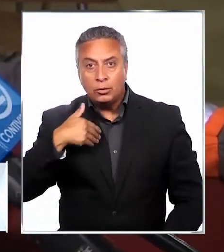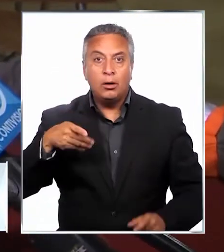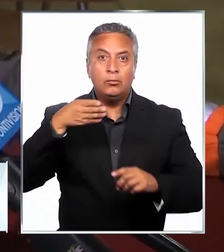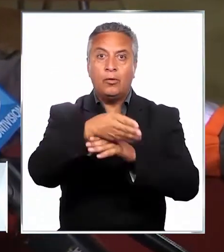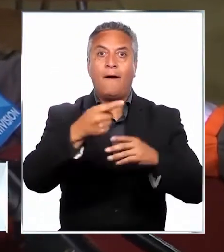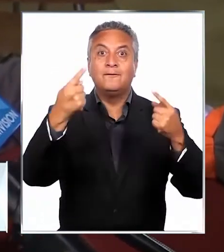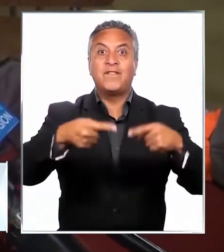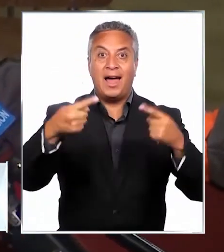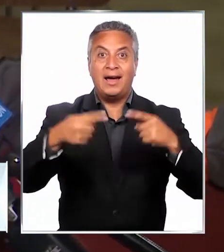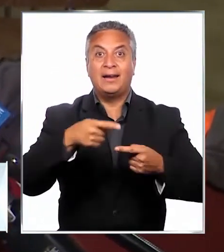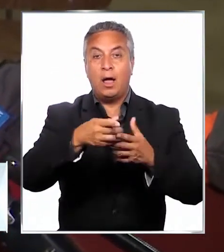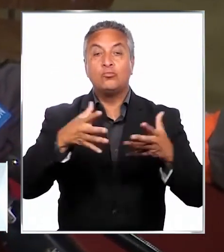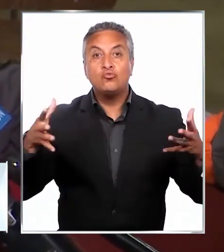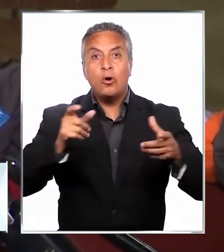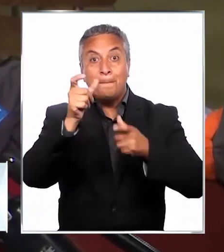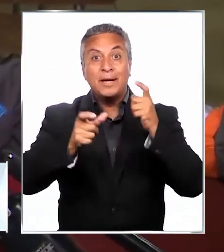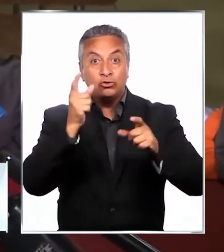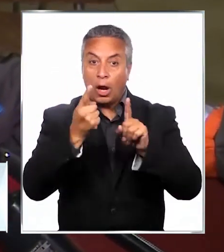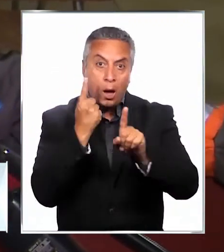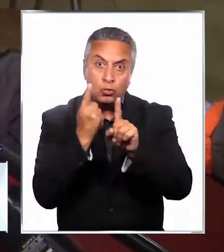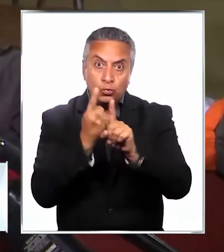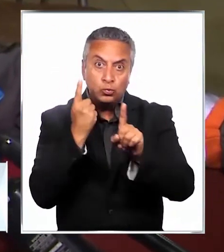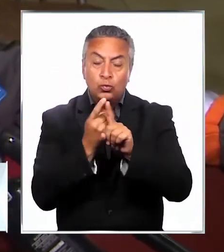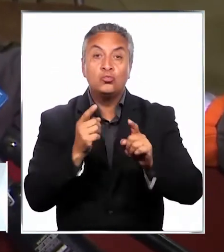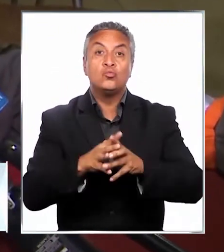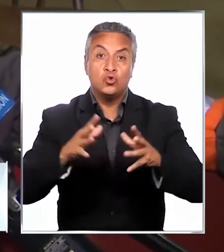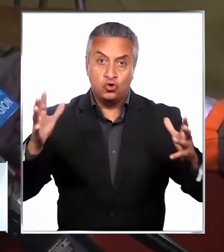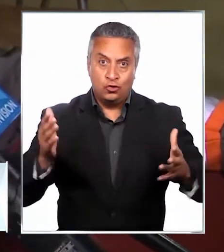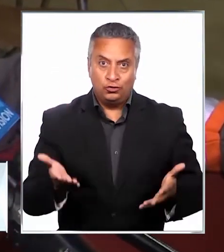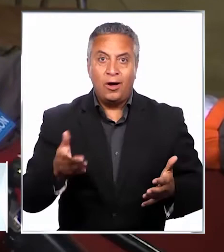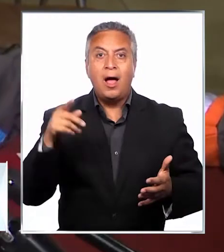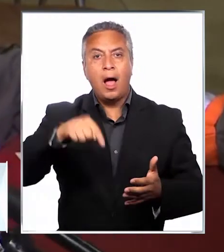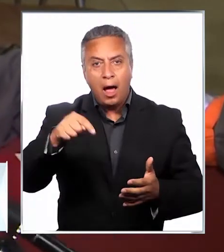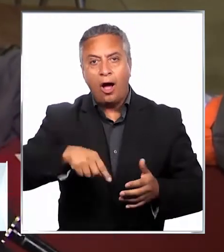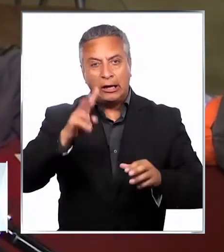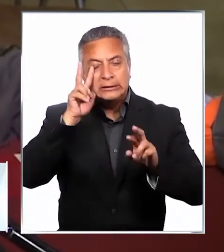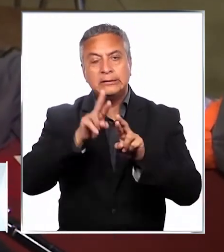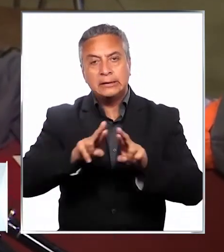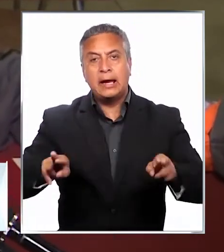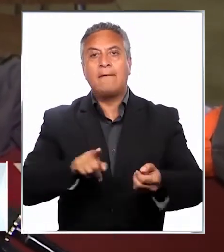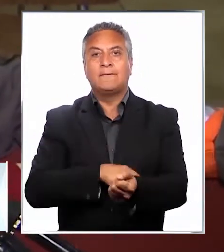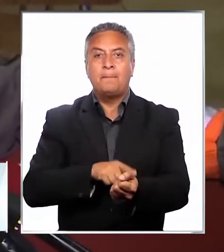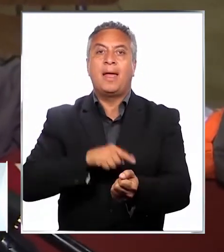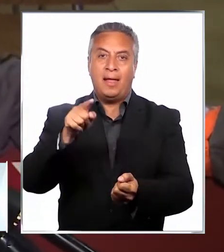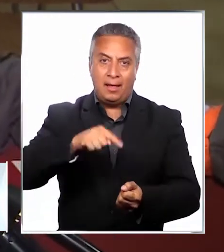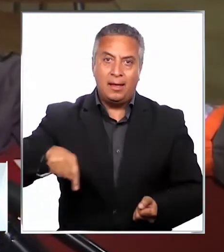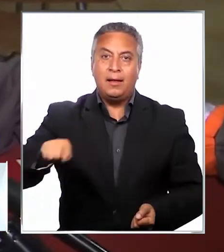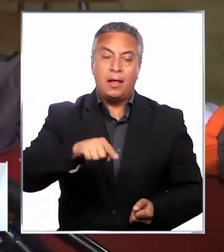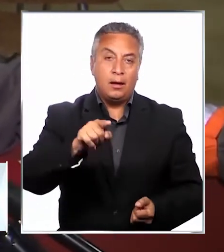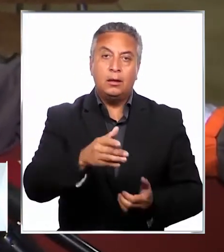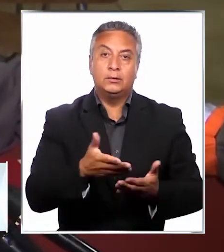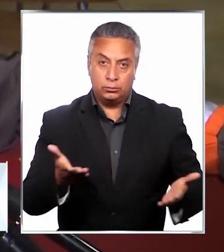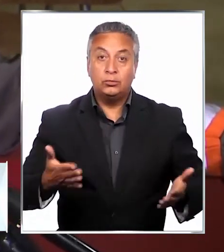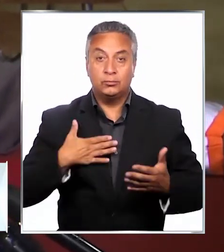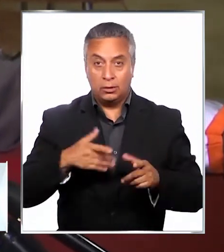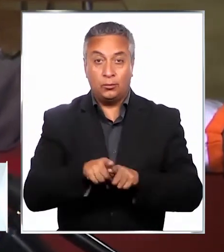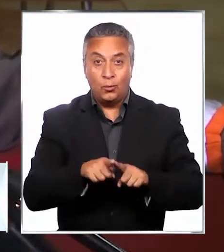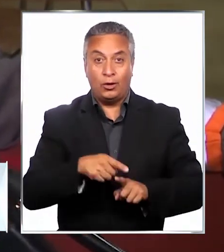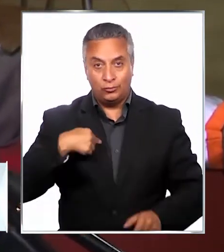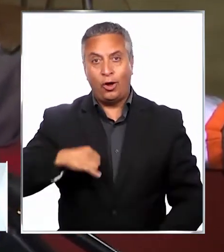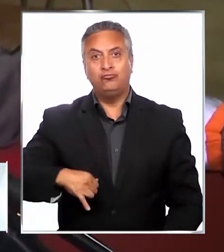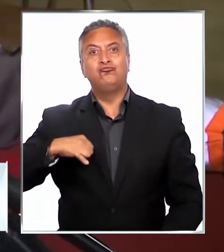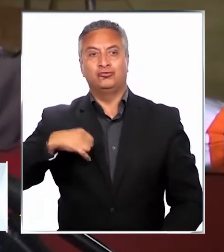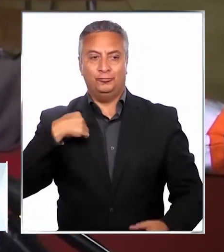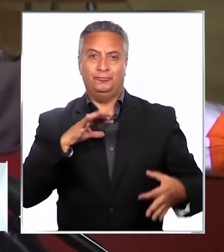cuando nosotros íbamos a las barreras, porque estamos en contacto con la gente, pero ahora tranquilidad para la familia, tranquilidad y no, y un